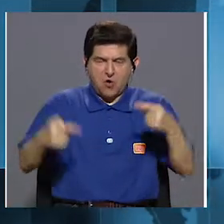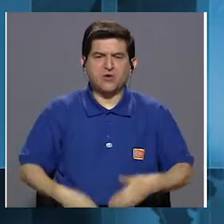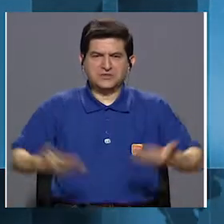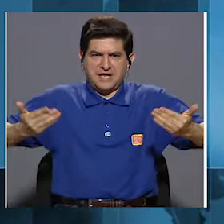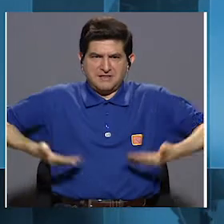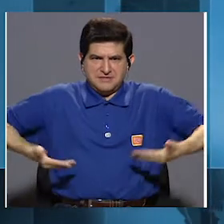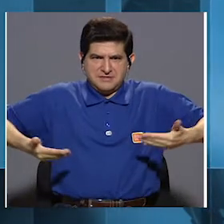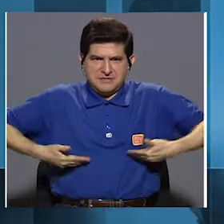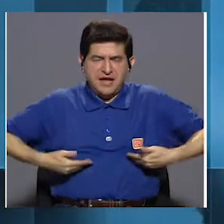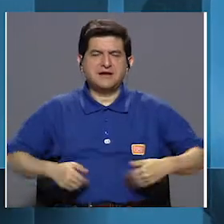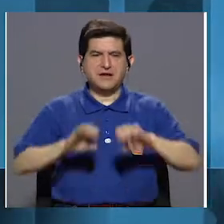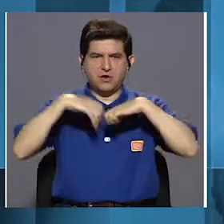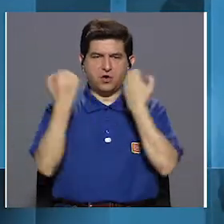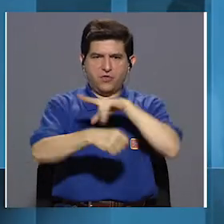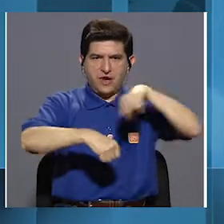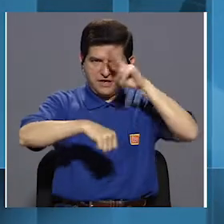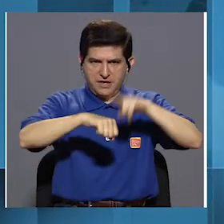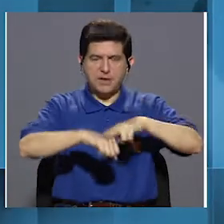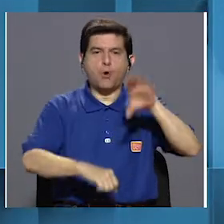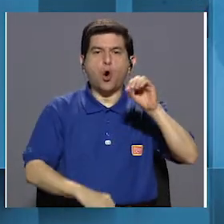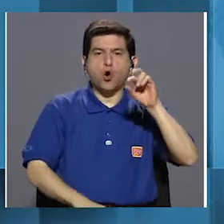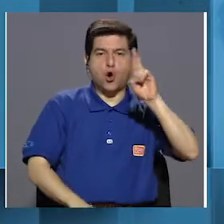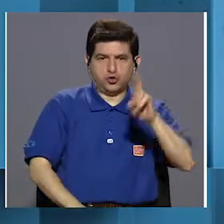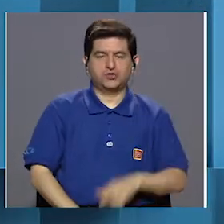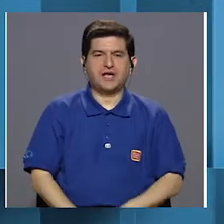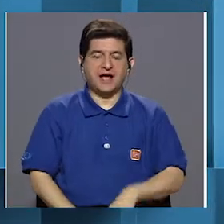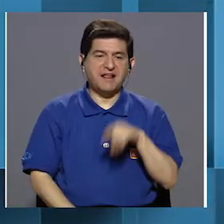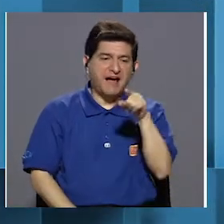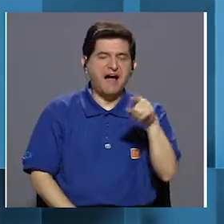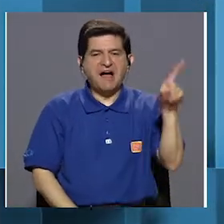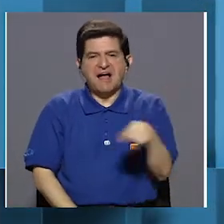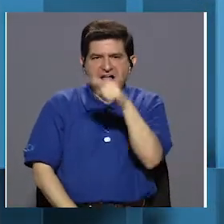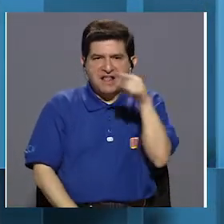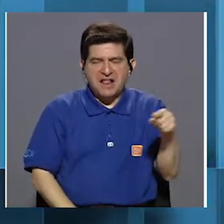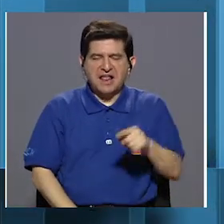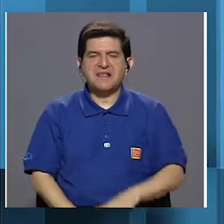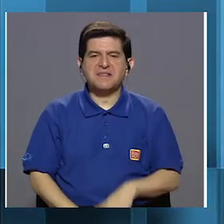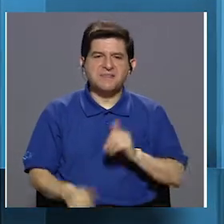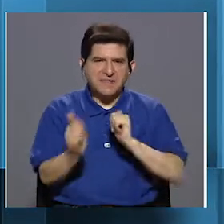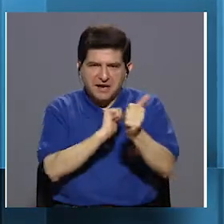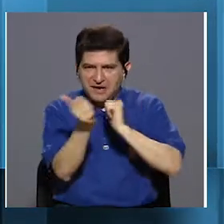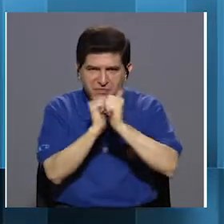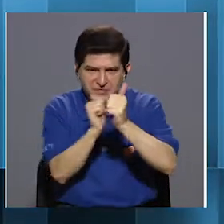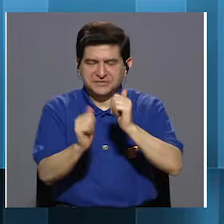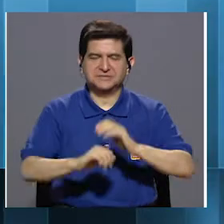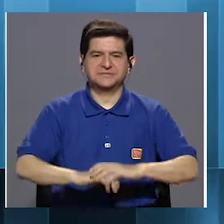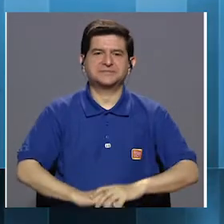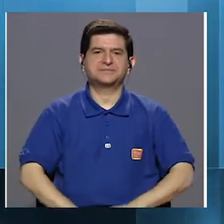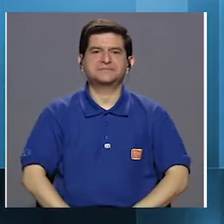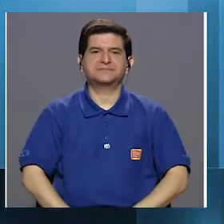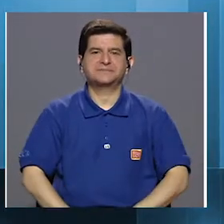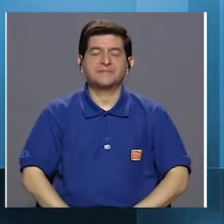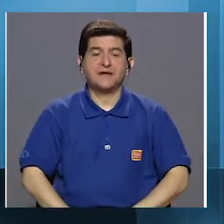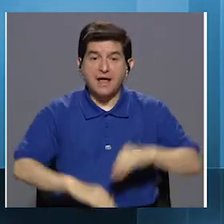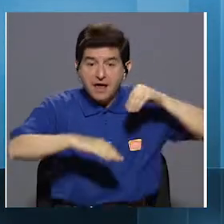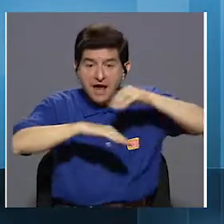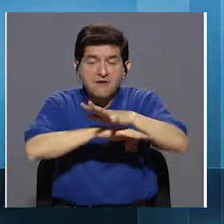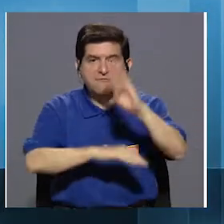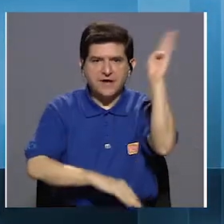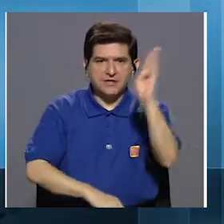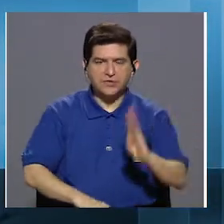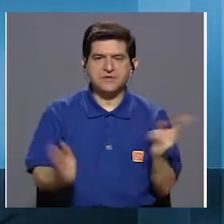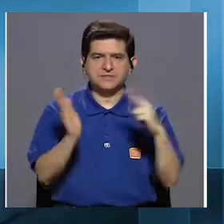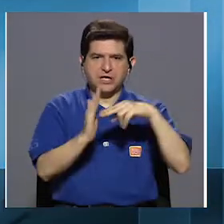director técnico de nuestra selección nacional, Óscar Ramírez, la descalificación de esta justa deportiva. El efecto Brasil